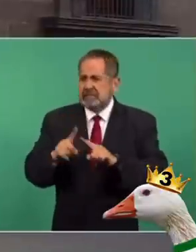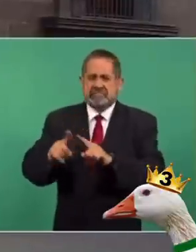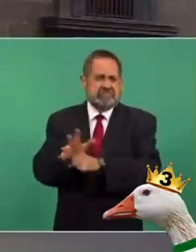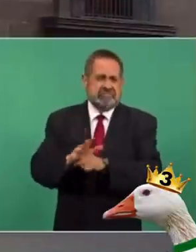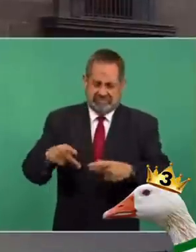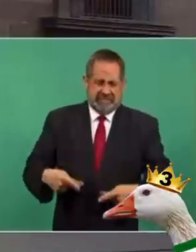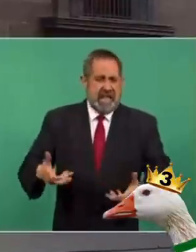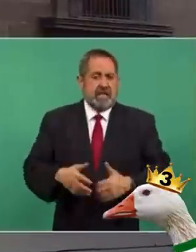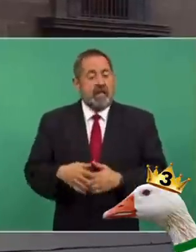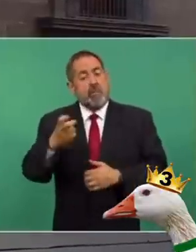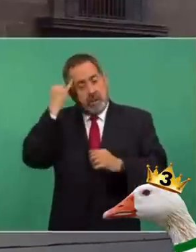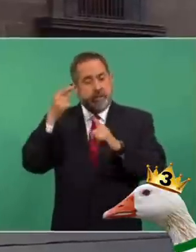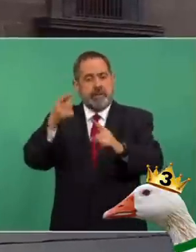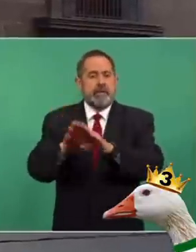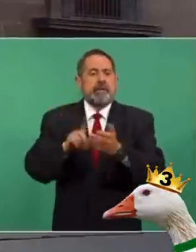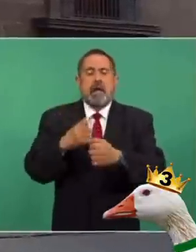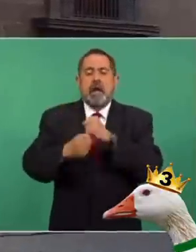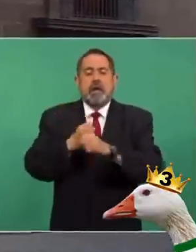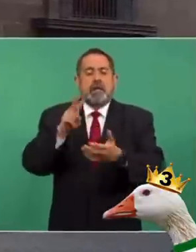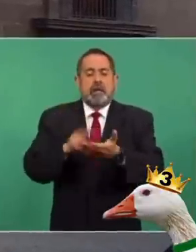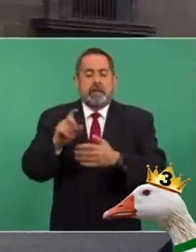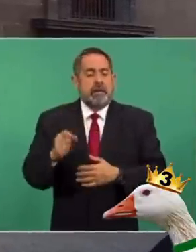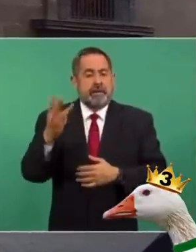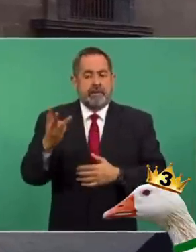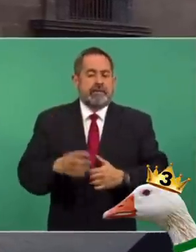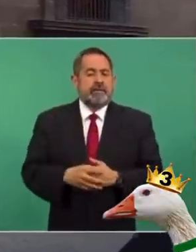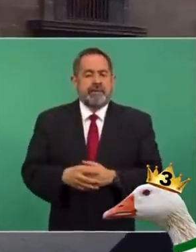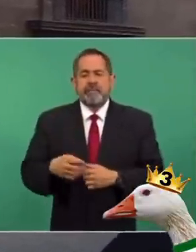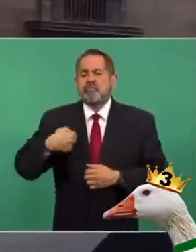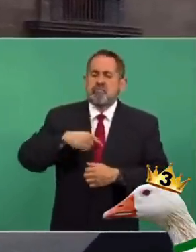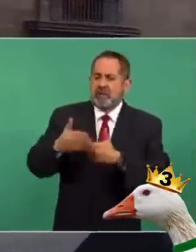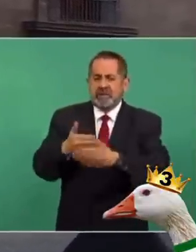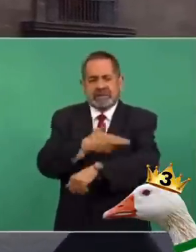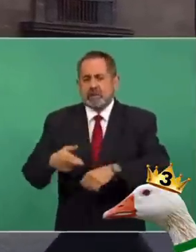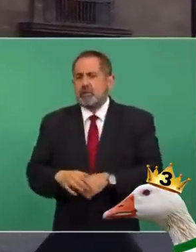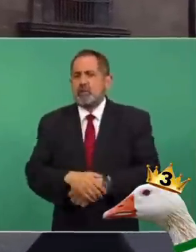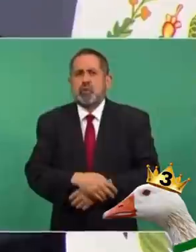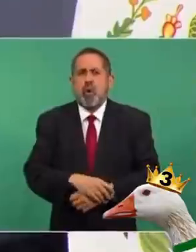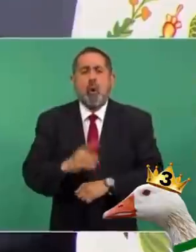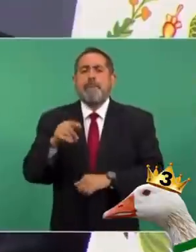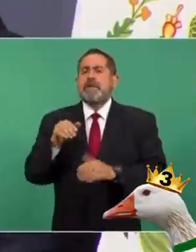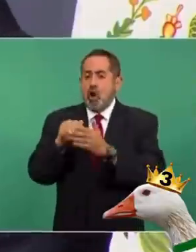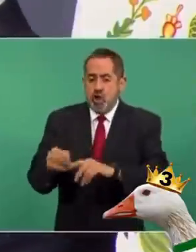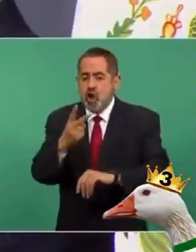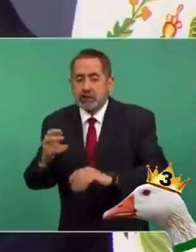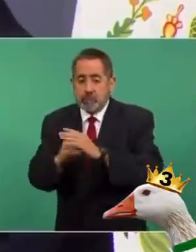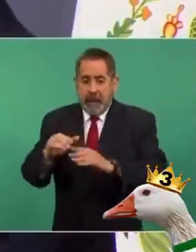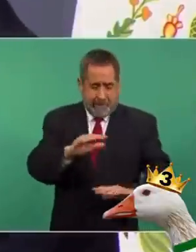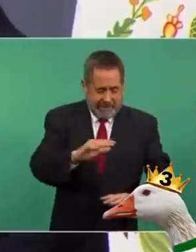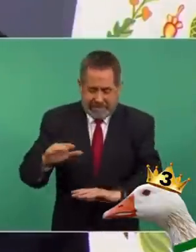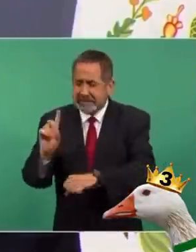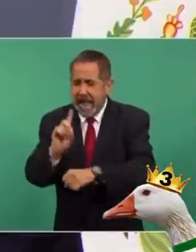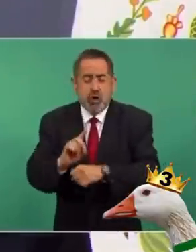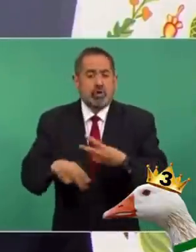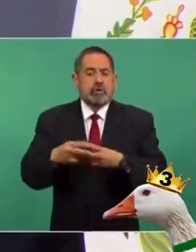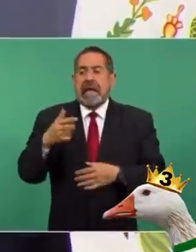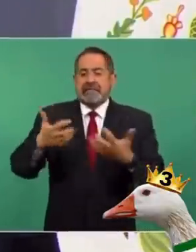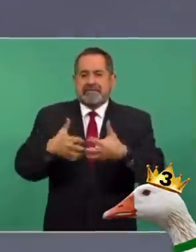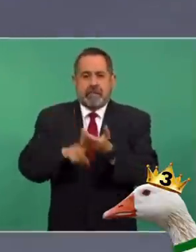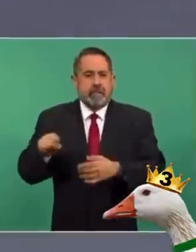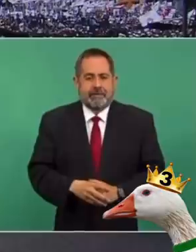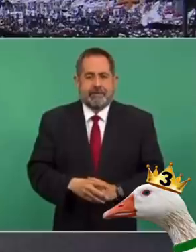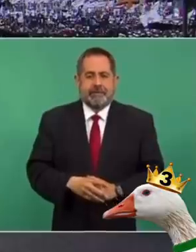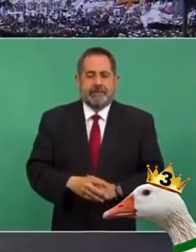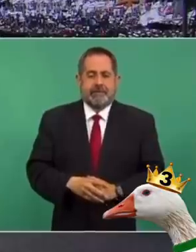Para ello, a finales de 2023, estaremos procesando 1.200.000 barriles diarios en las seis refinerías que se han venido